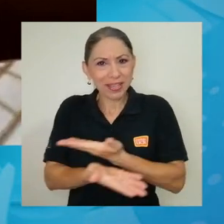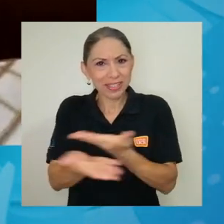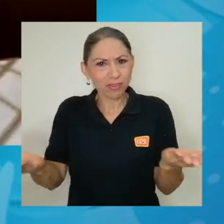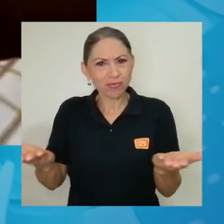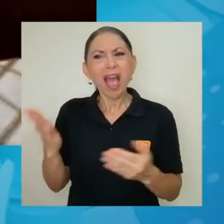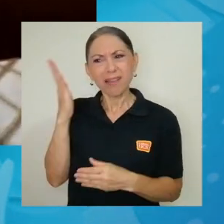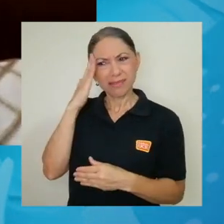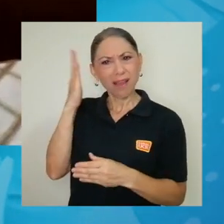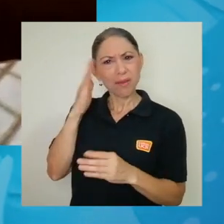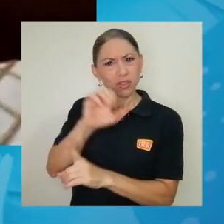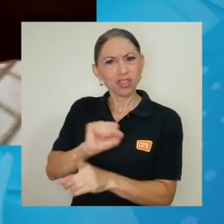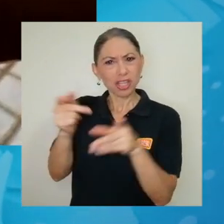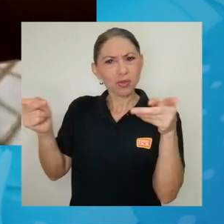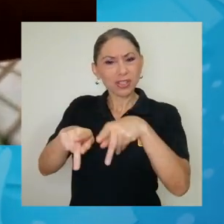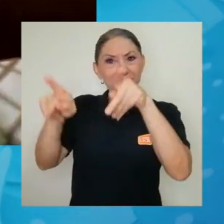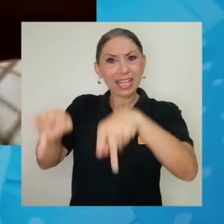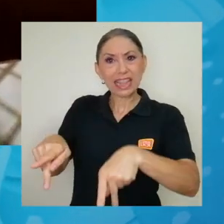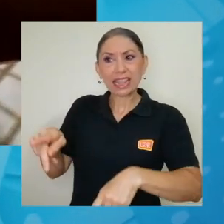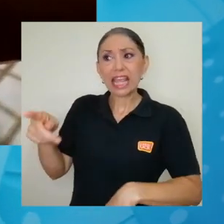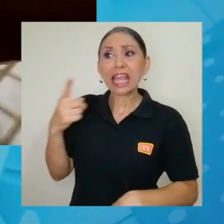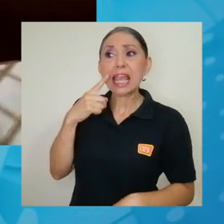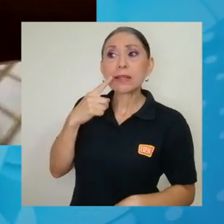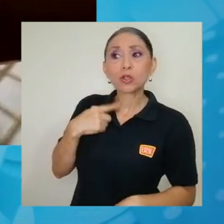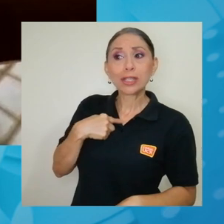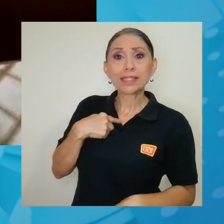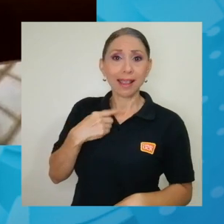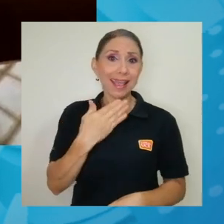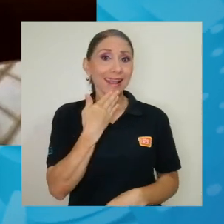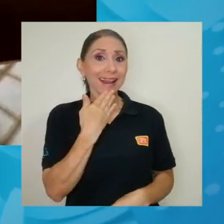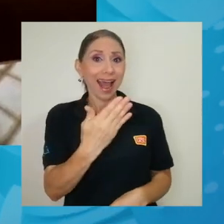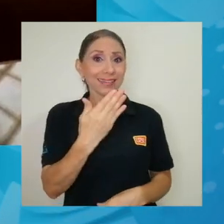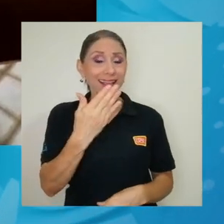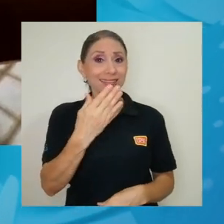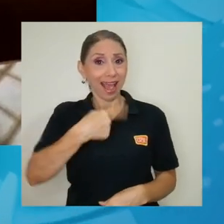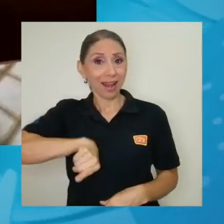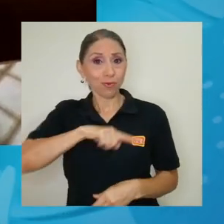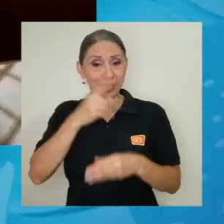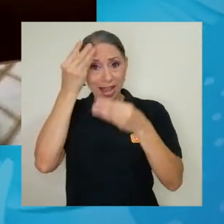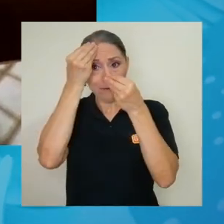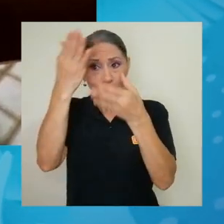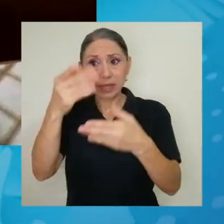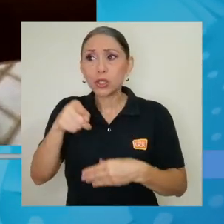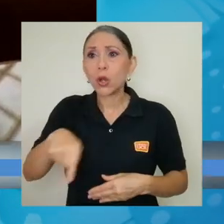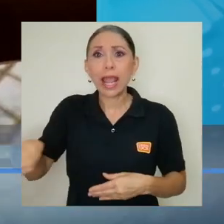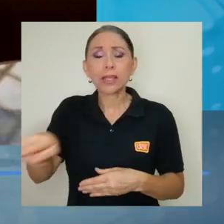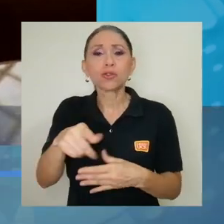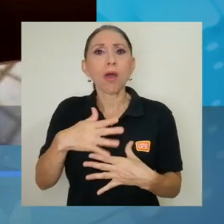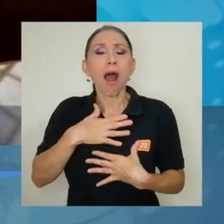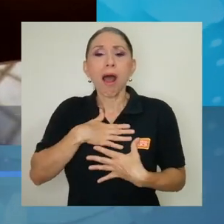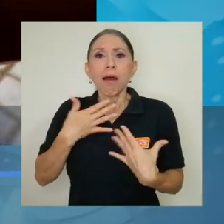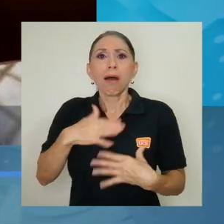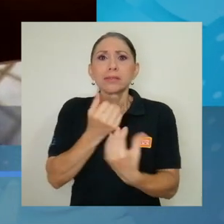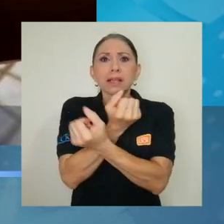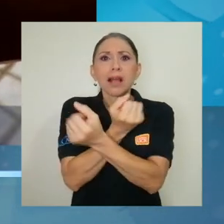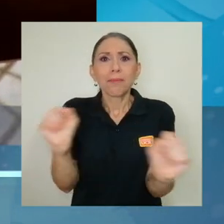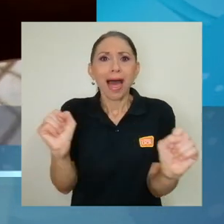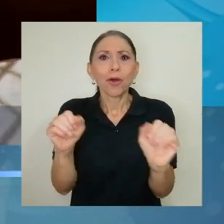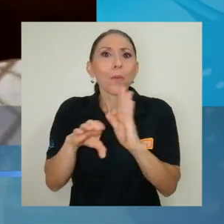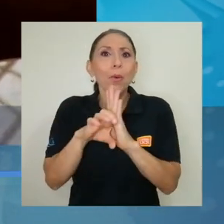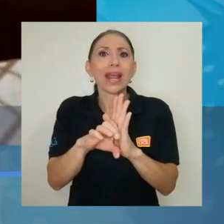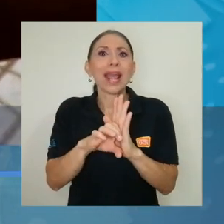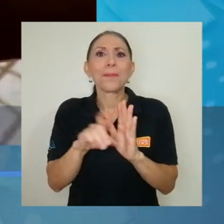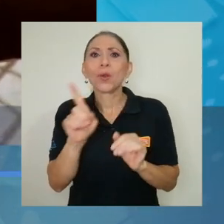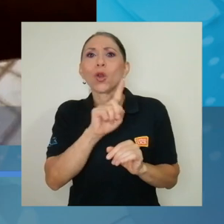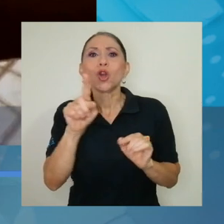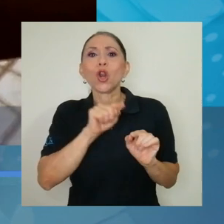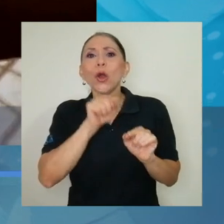Hemos conocido casos de gente que dice que gracias a lo que nosotros informamos se han salvado, como haberse metido en una